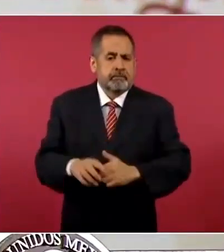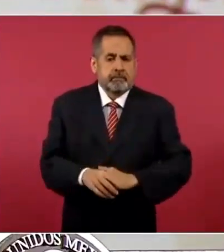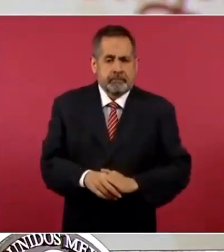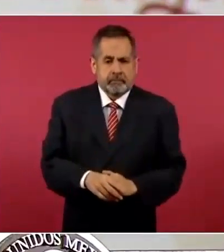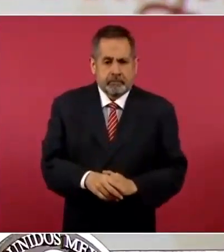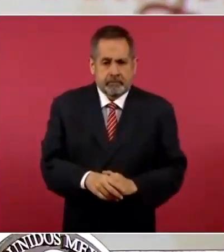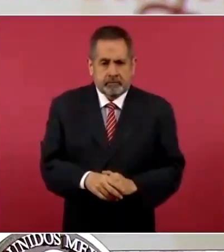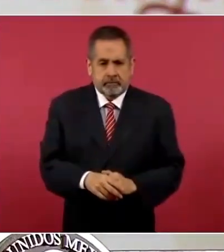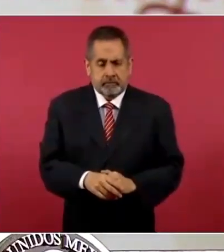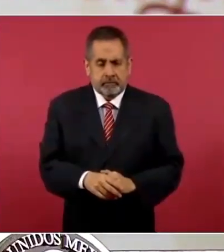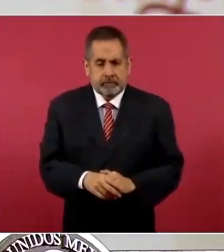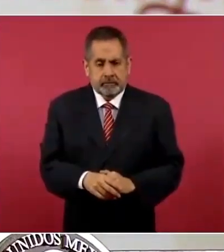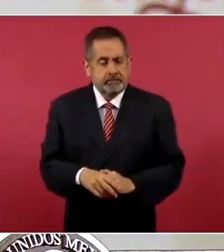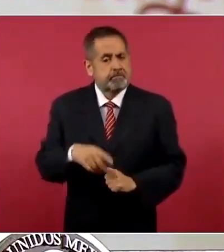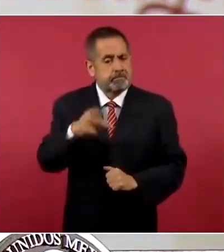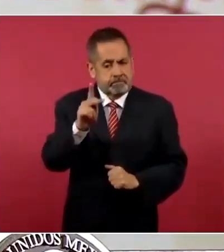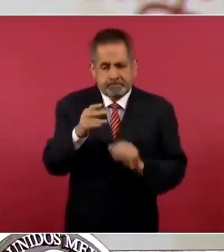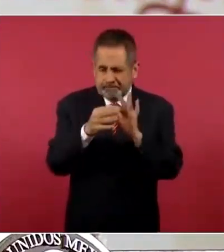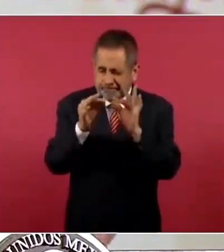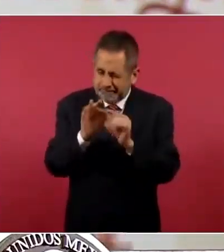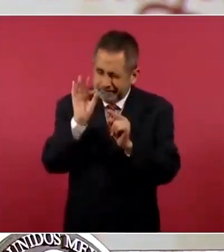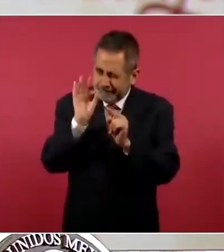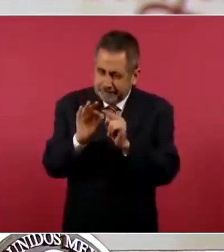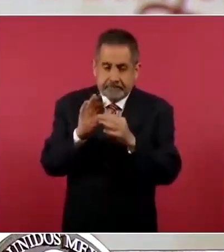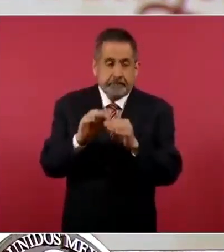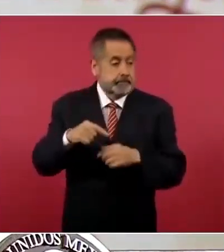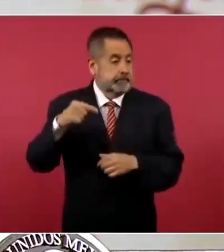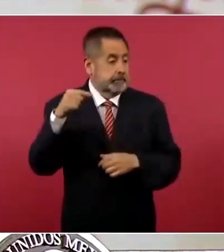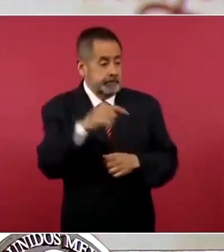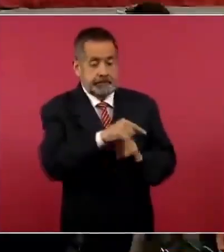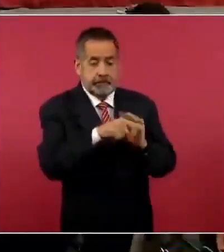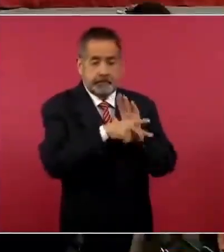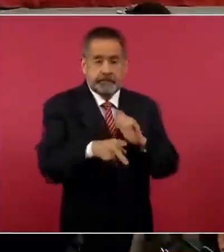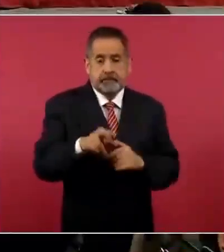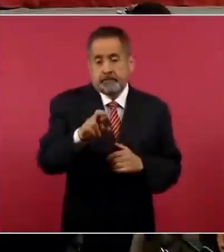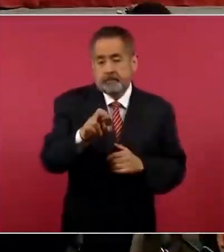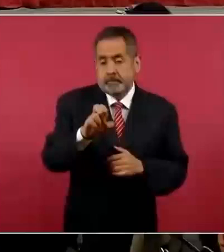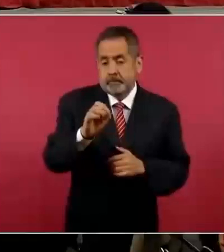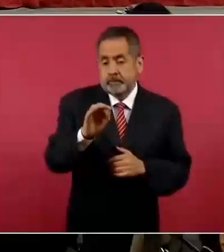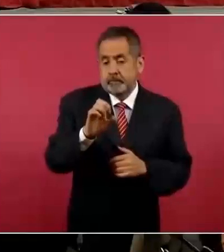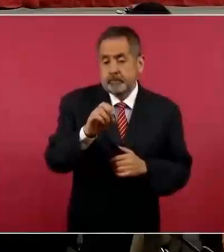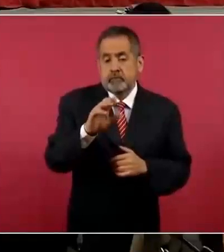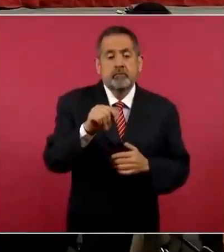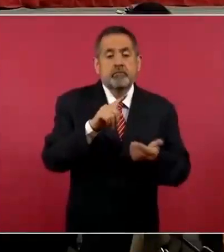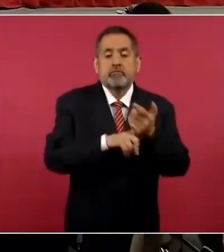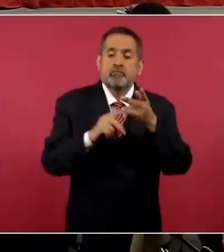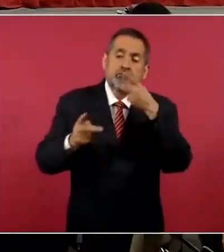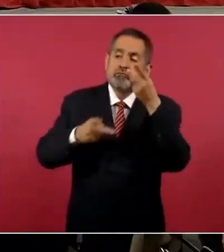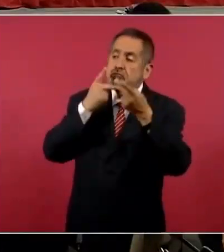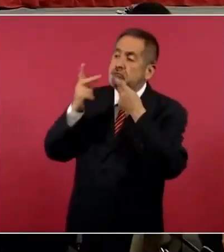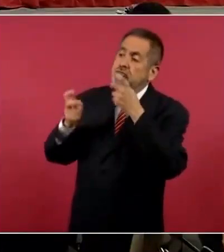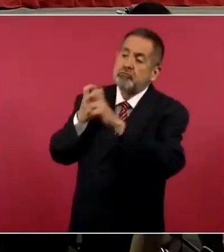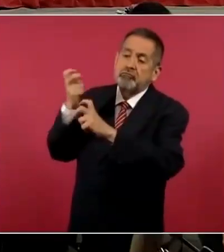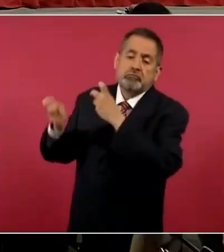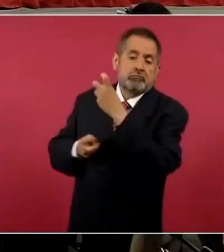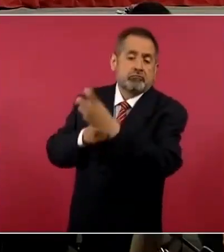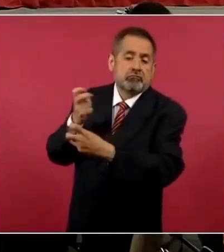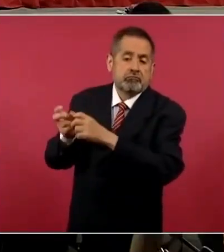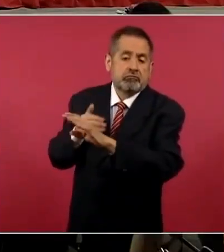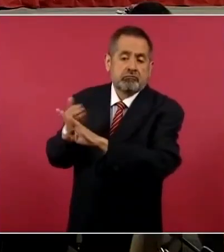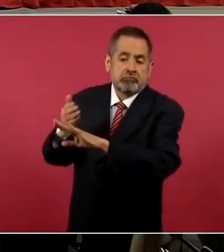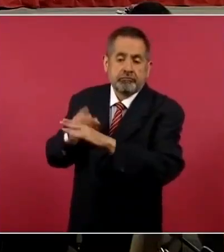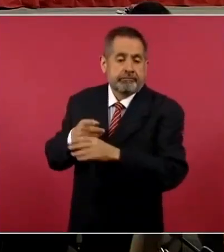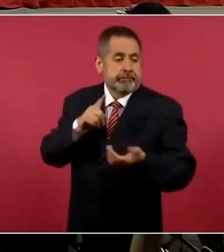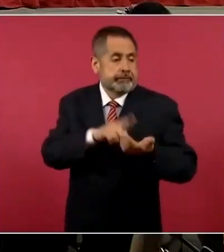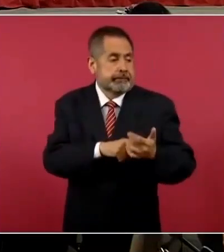Pero hay que hacer una precisión. Lo que publica el diario Reforma es parte de una campaña de desprestigio por parte de